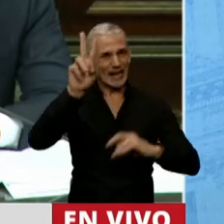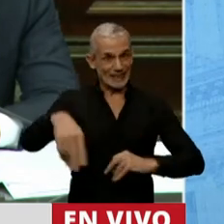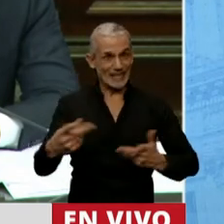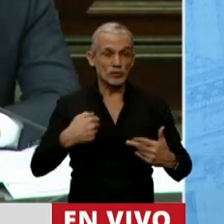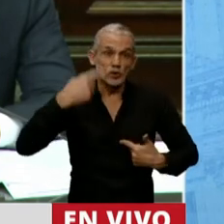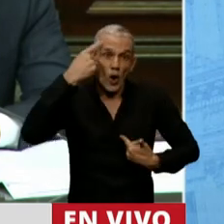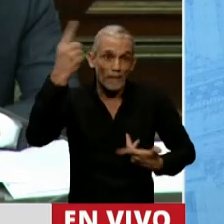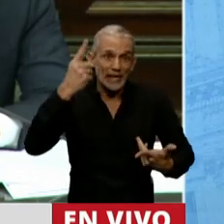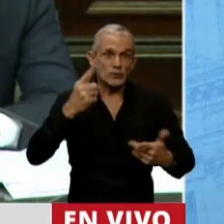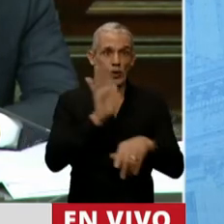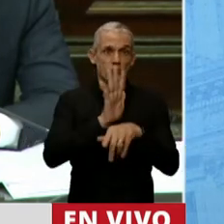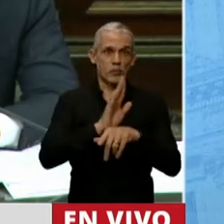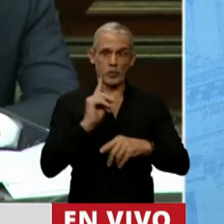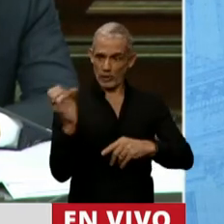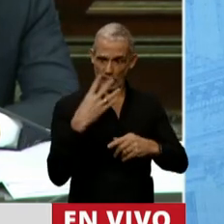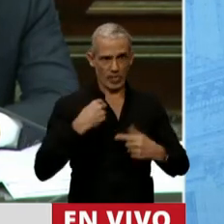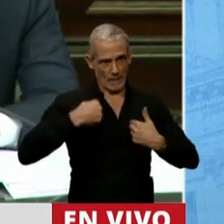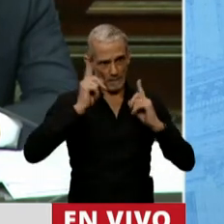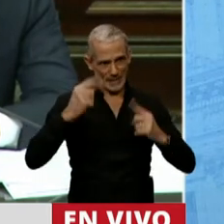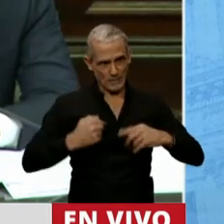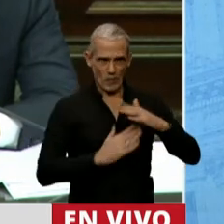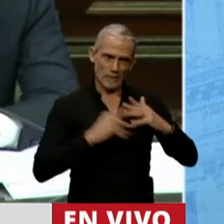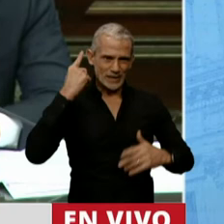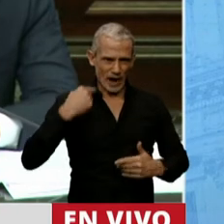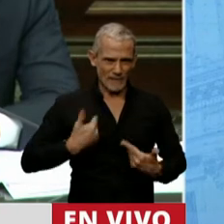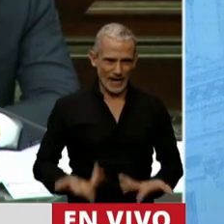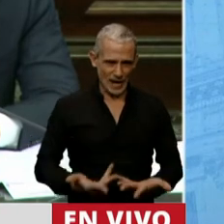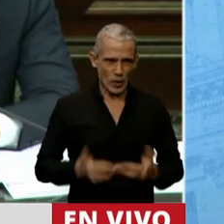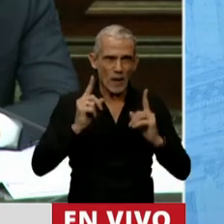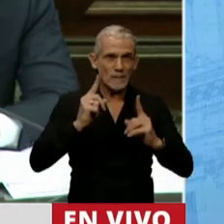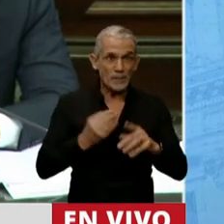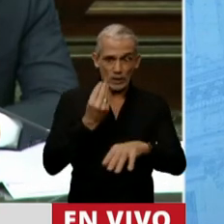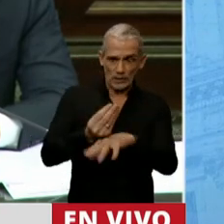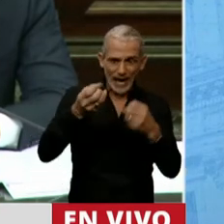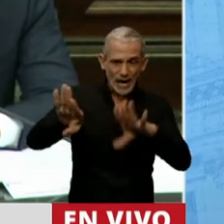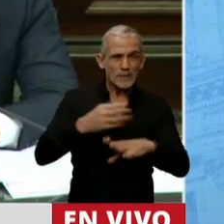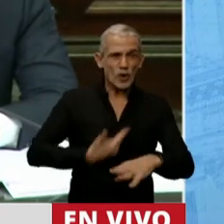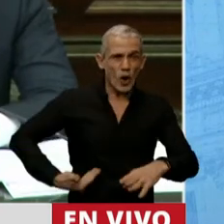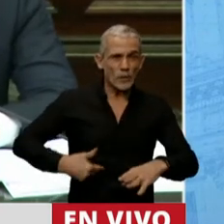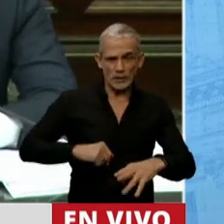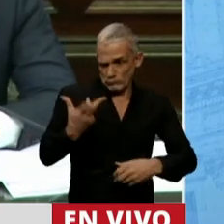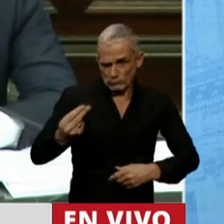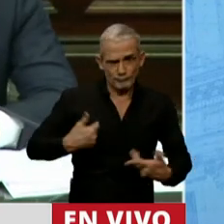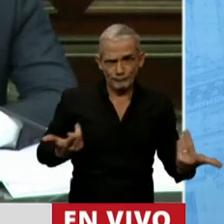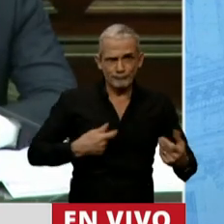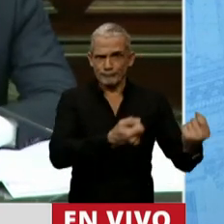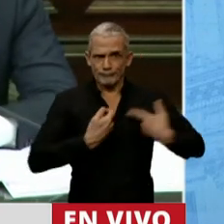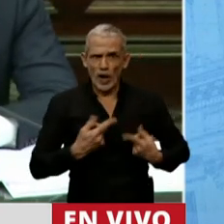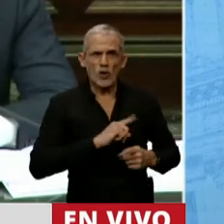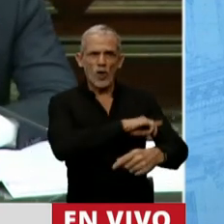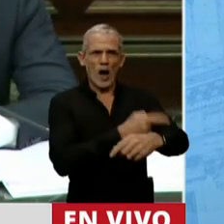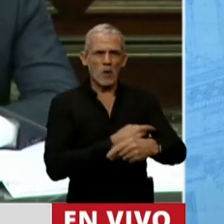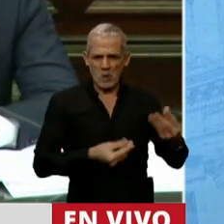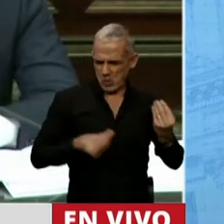el carácter de autocrítica, por lo que han hecho desde el día mismo en que asomó nuestro gobierno, negándose a entregar los atributos de